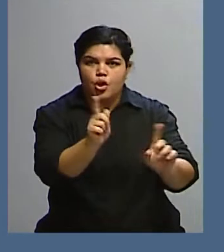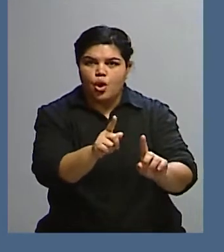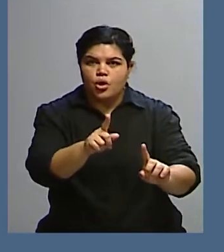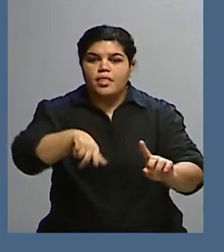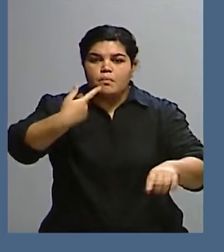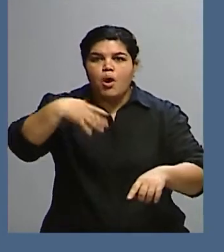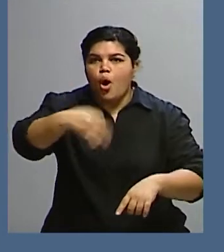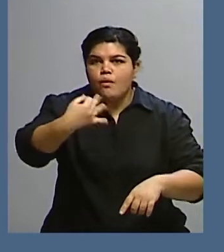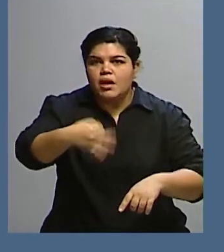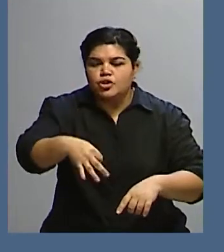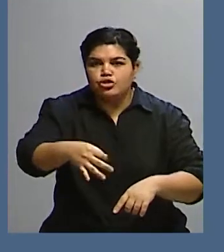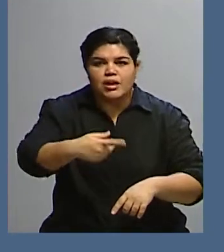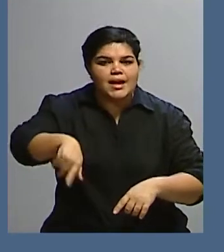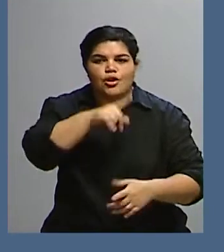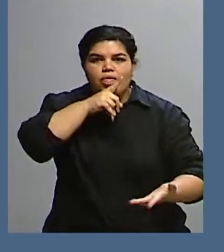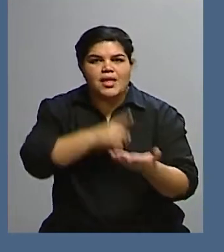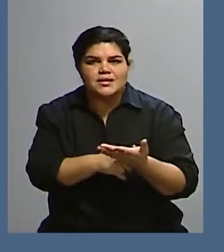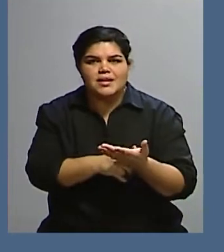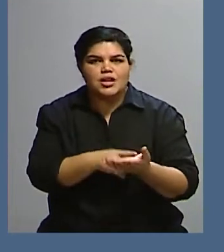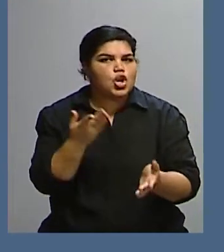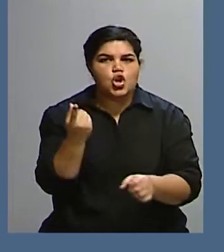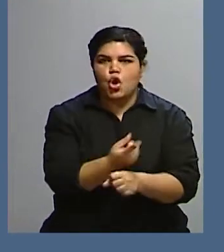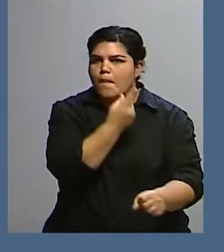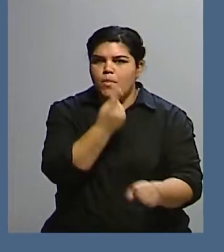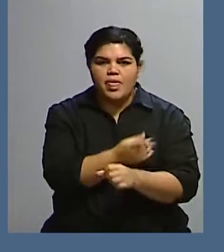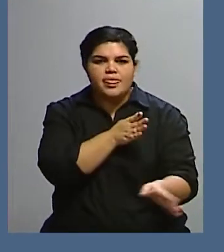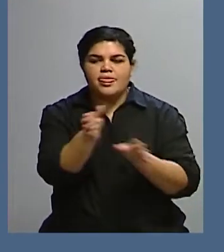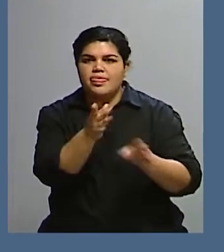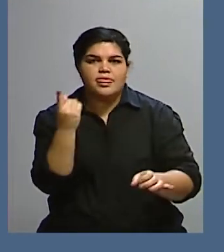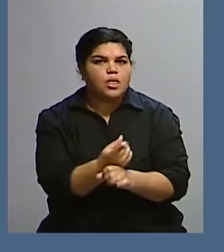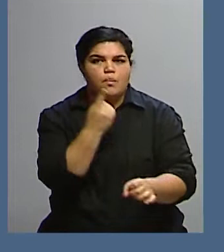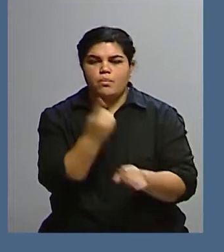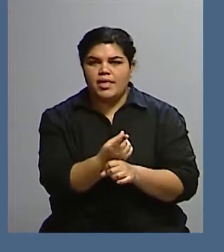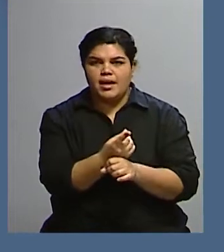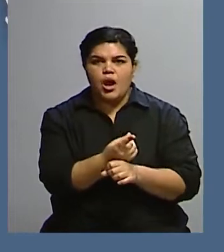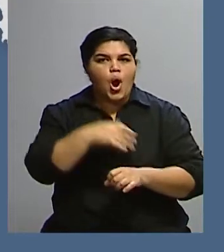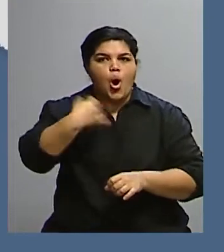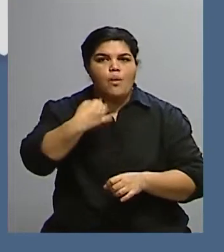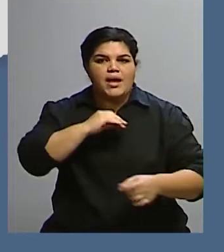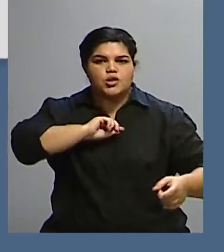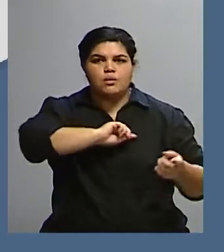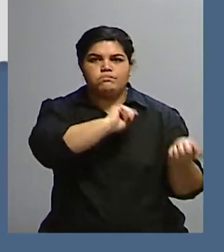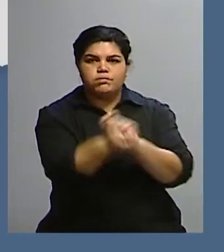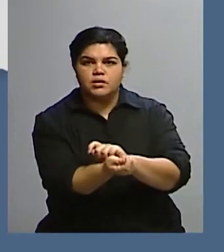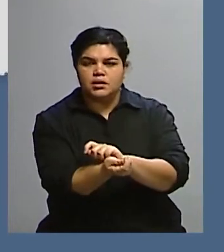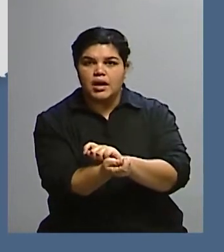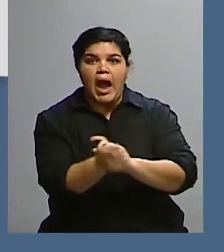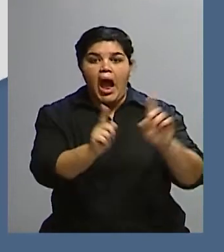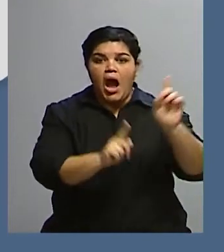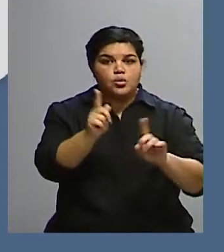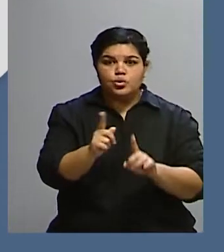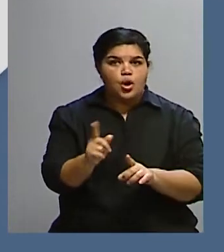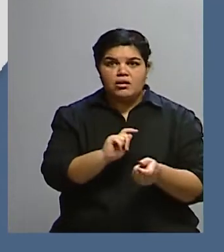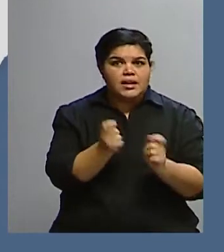la población ya no pudo elegir, ¿no? Tuvo que pasar al sistema AFP de manera obligatoria, pero quienes no pasaron hoy tienen